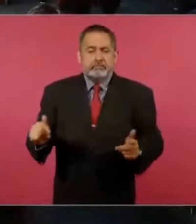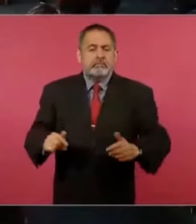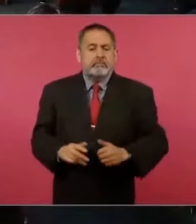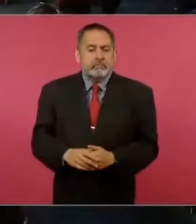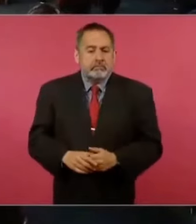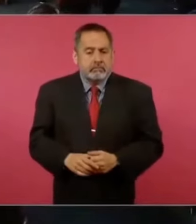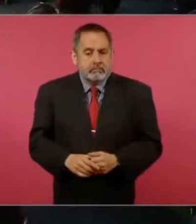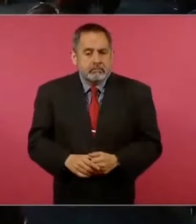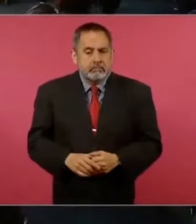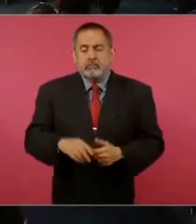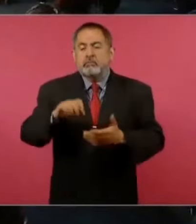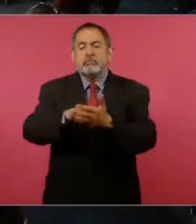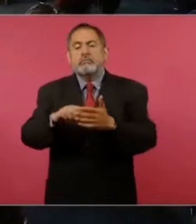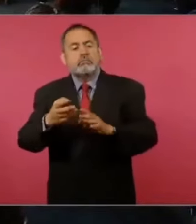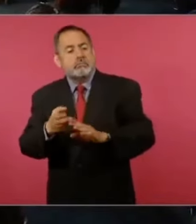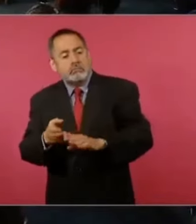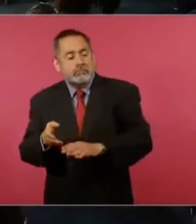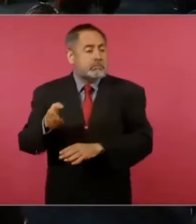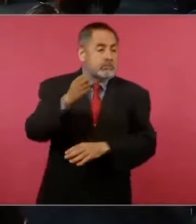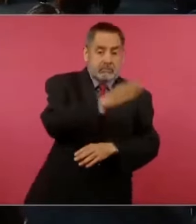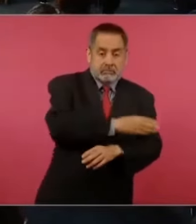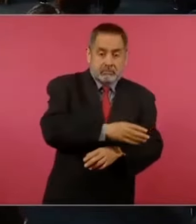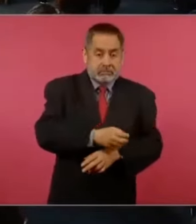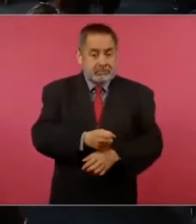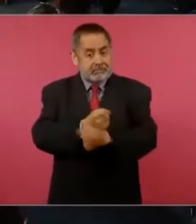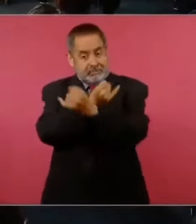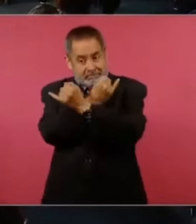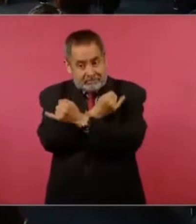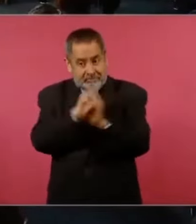La independencia fue violencia.